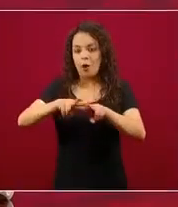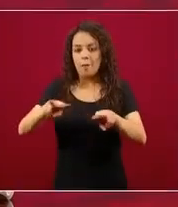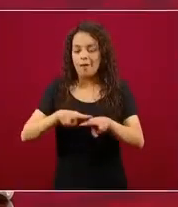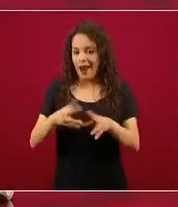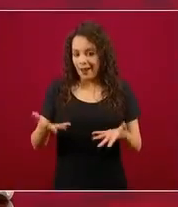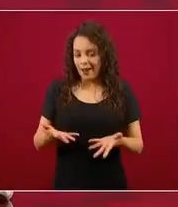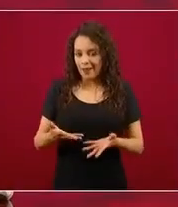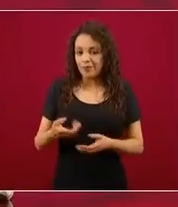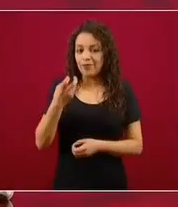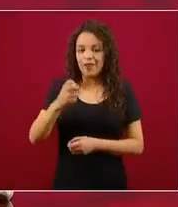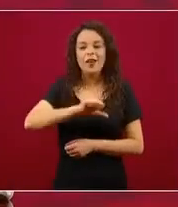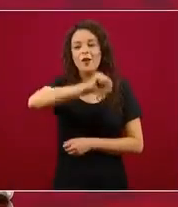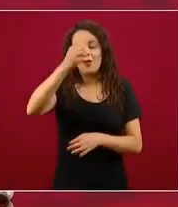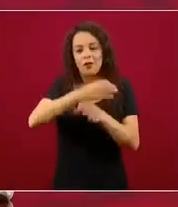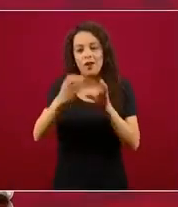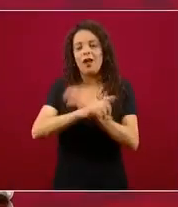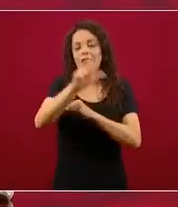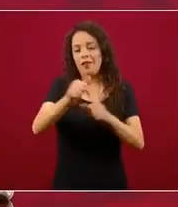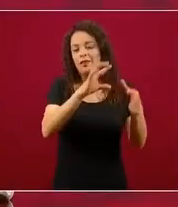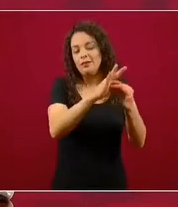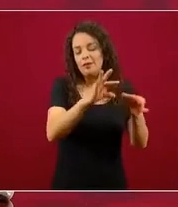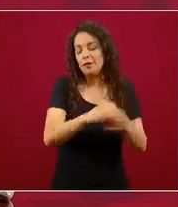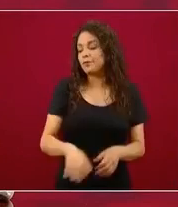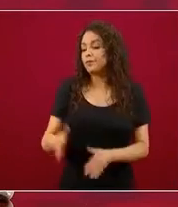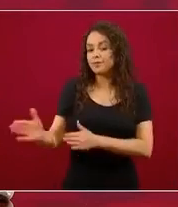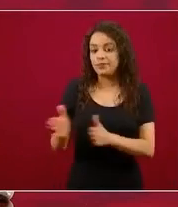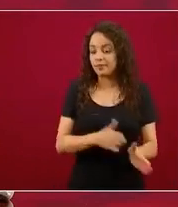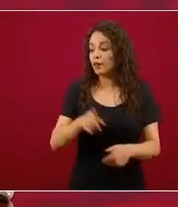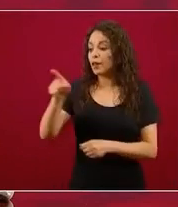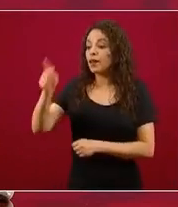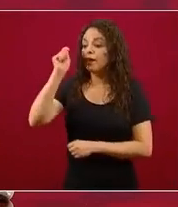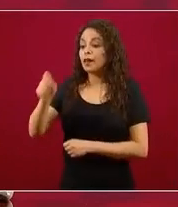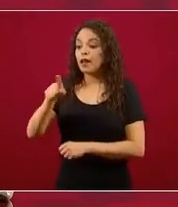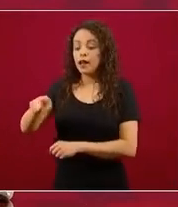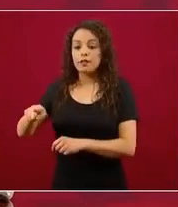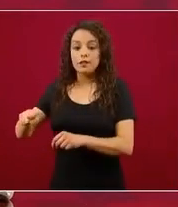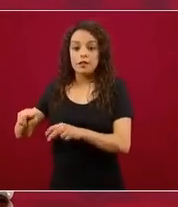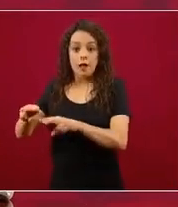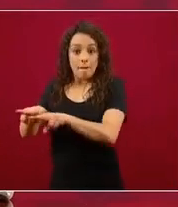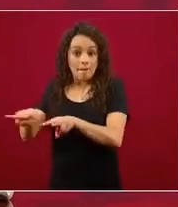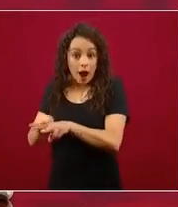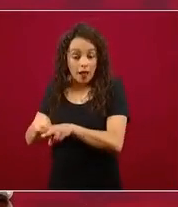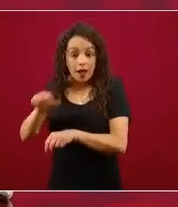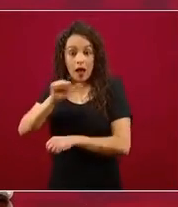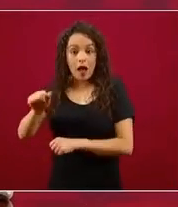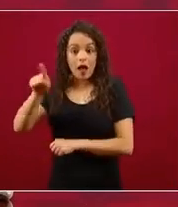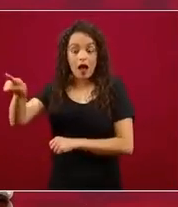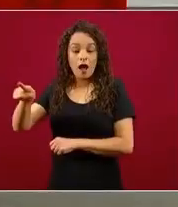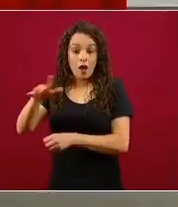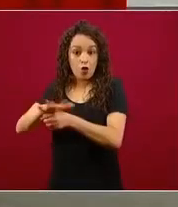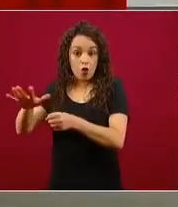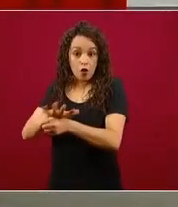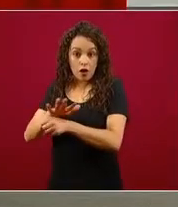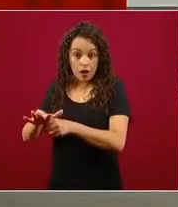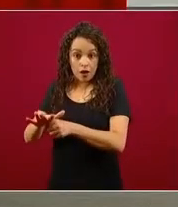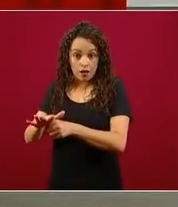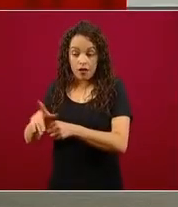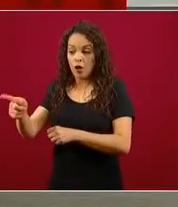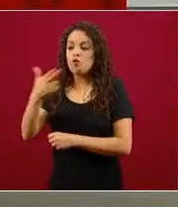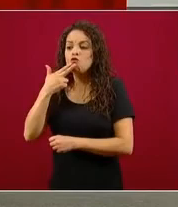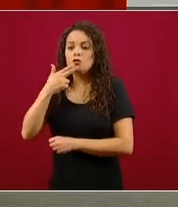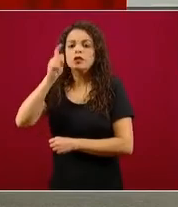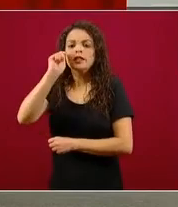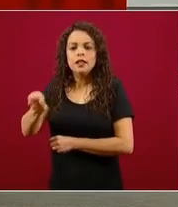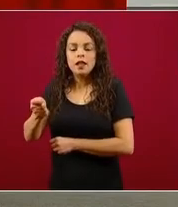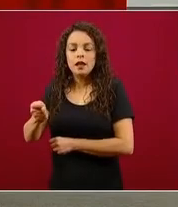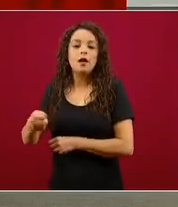comentaremos. El parque local es preferente que se use sólo por los locales, no quiere decir que se vaya a